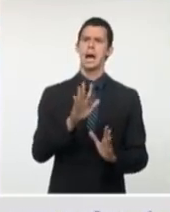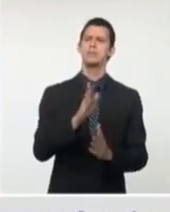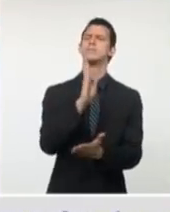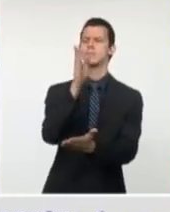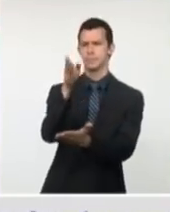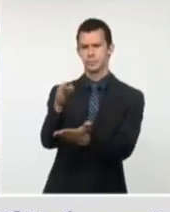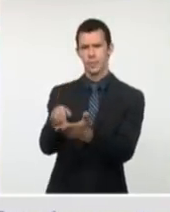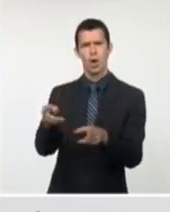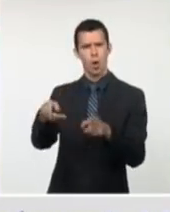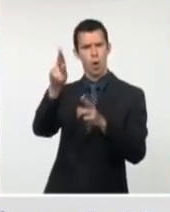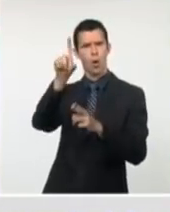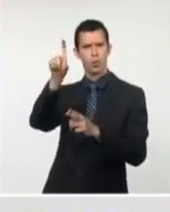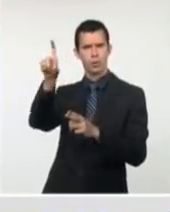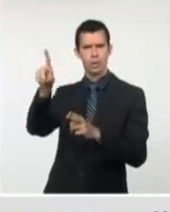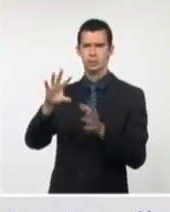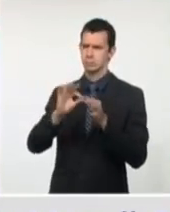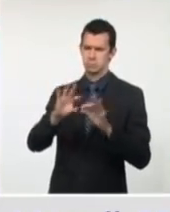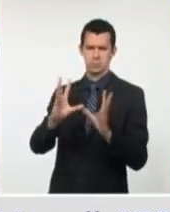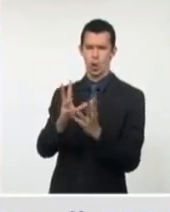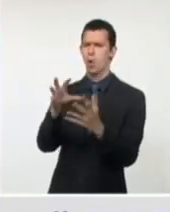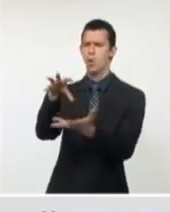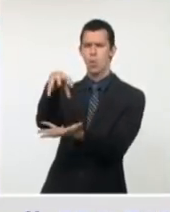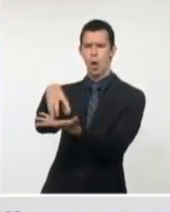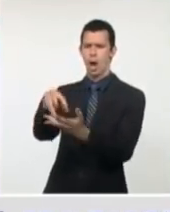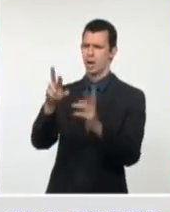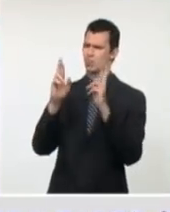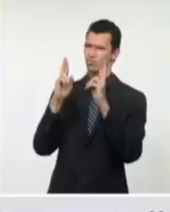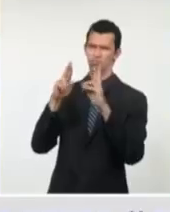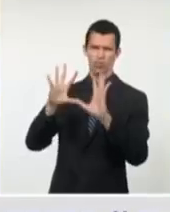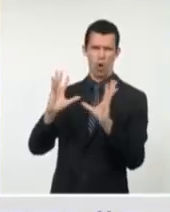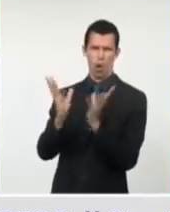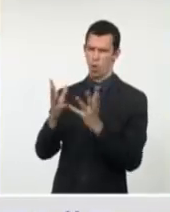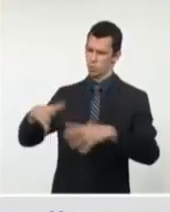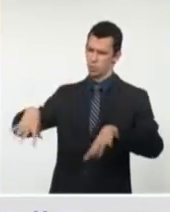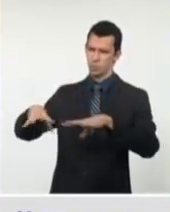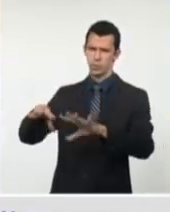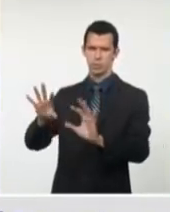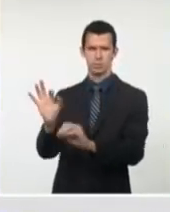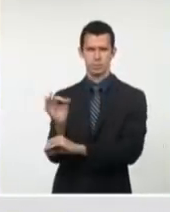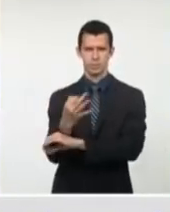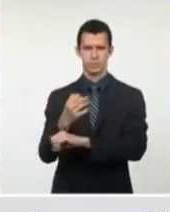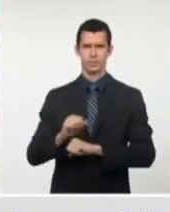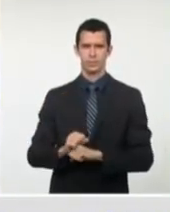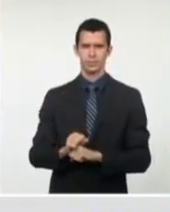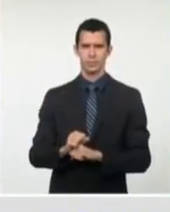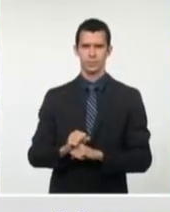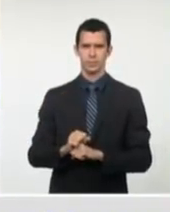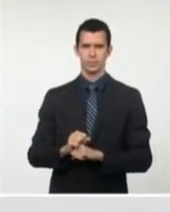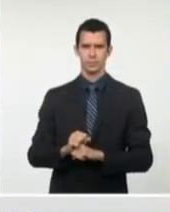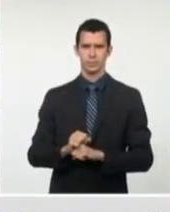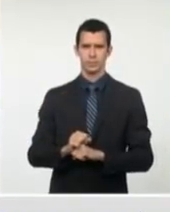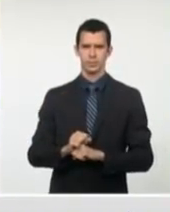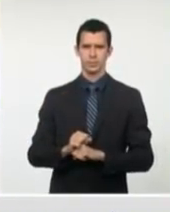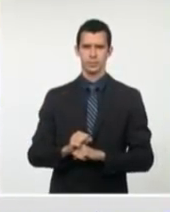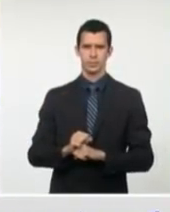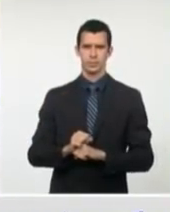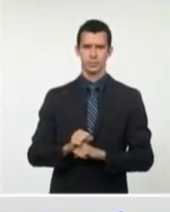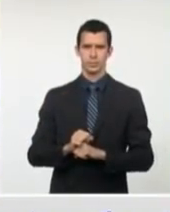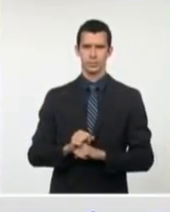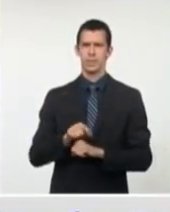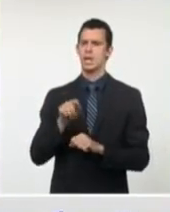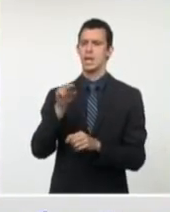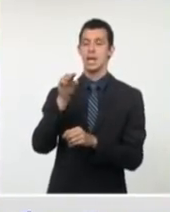habilitada al efecto como centro de aislamiento y se asegurará dentro de este paquete la transportación